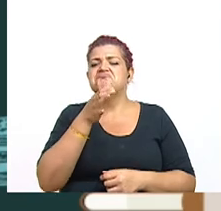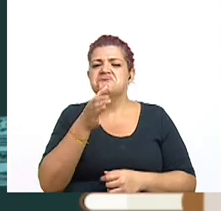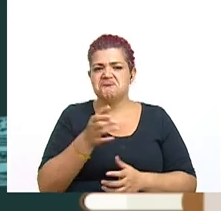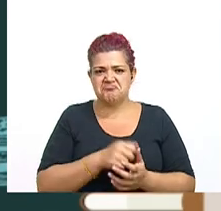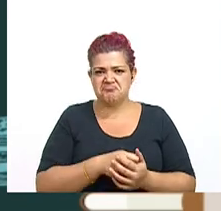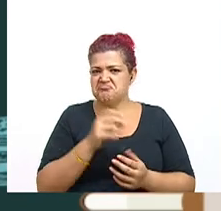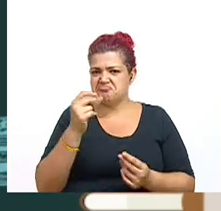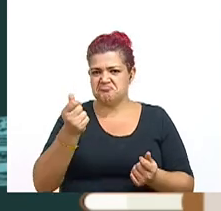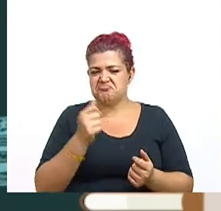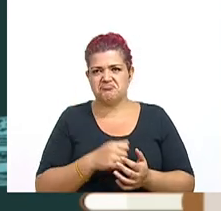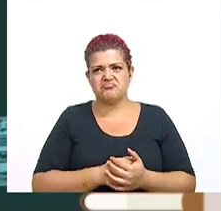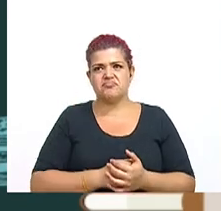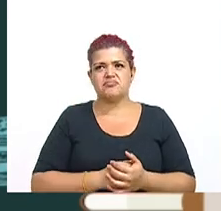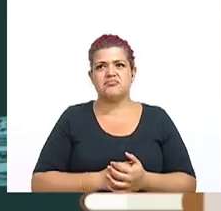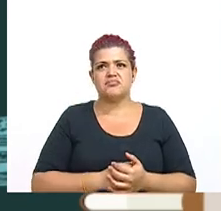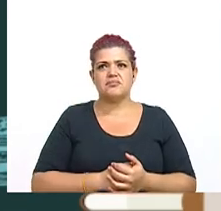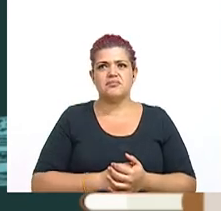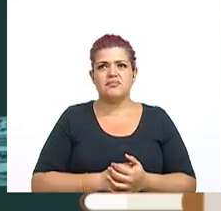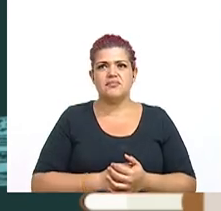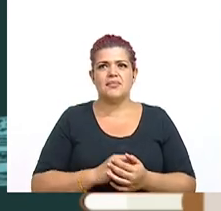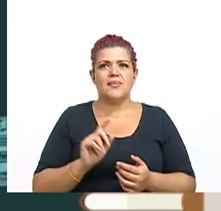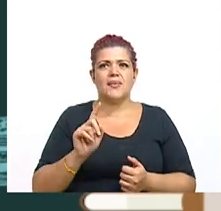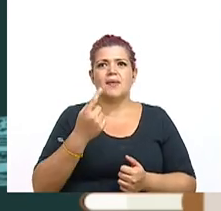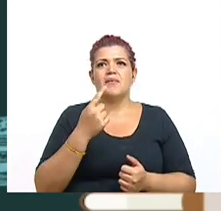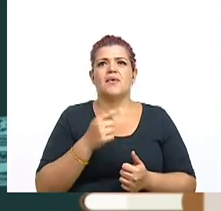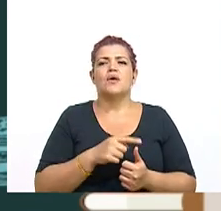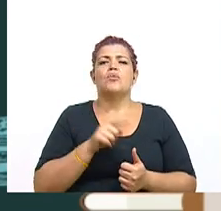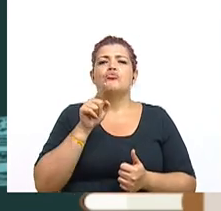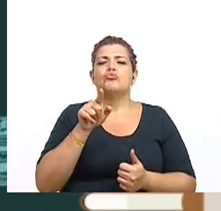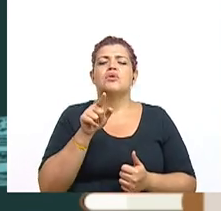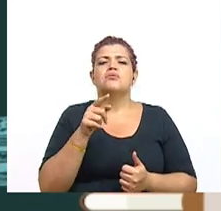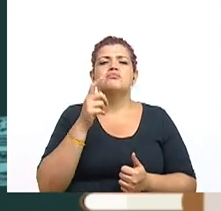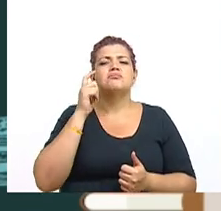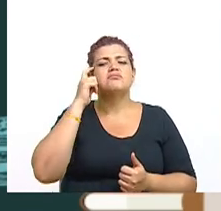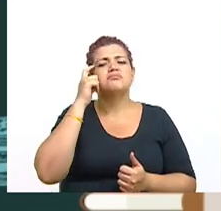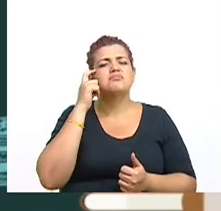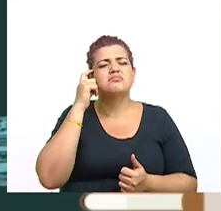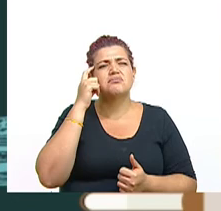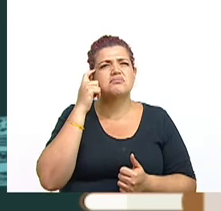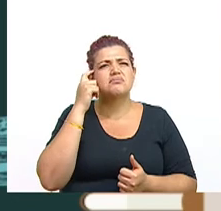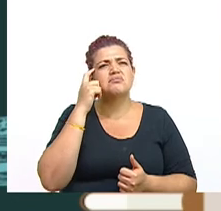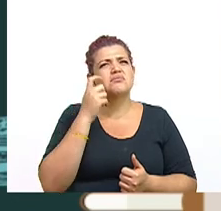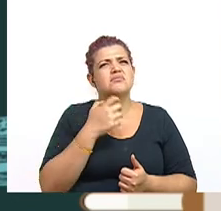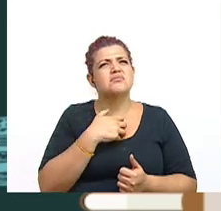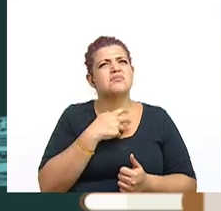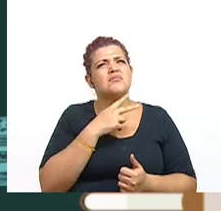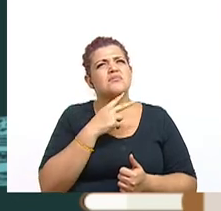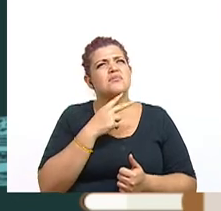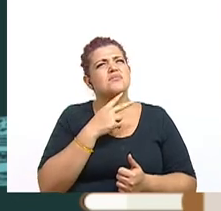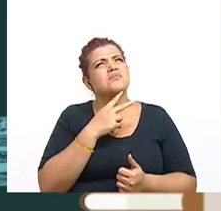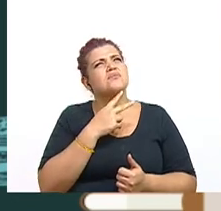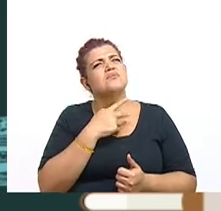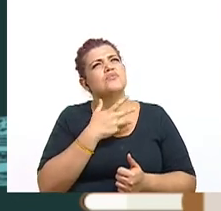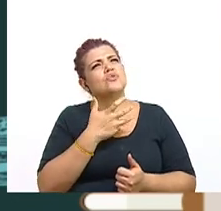así, brevemente, muy importante. El primero que tiene que ver con un análisis vocacional. Normalmente esto es a veces muy